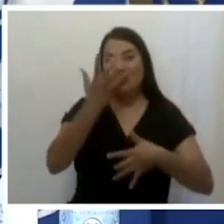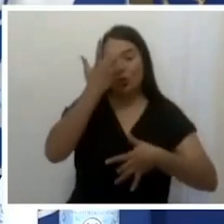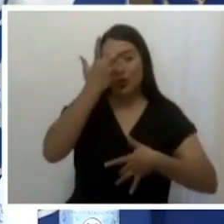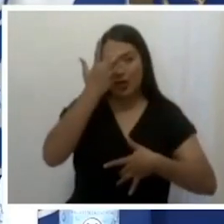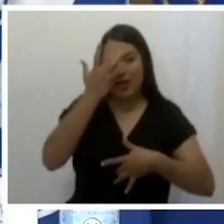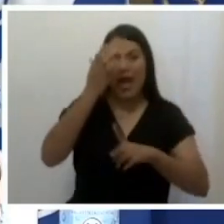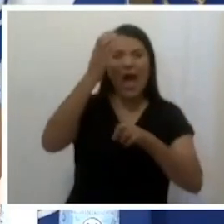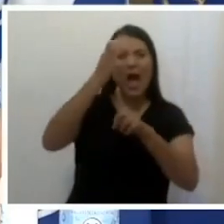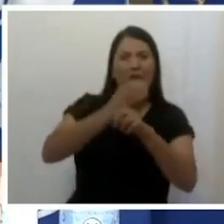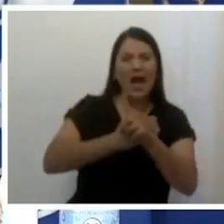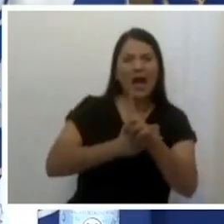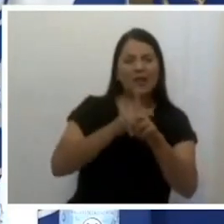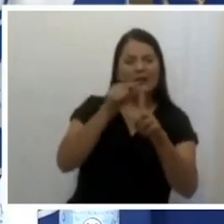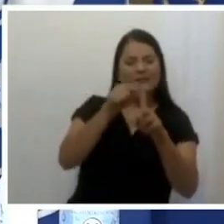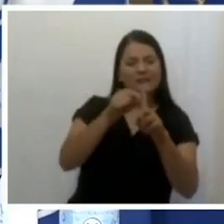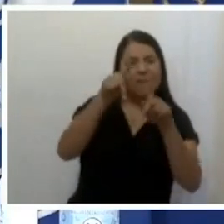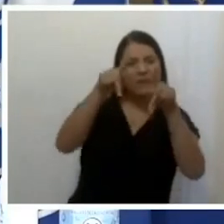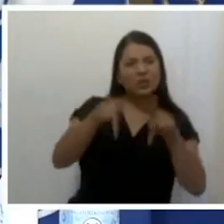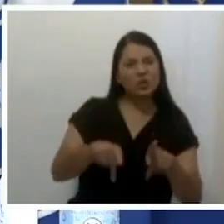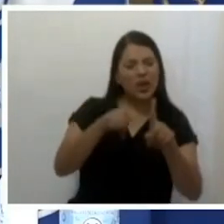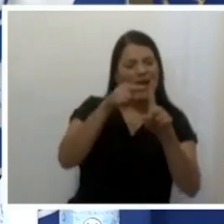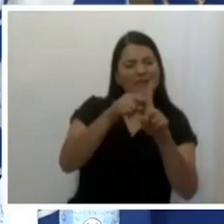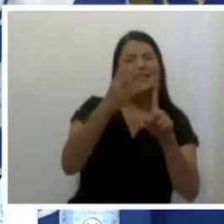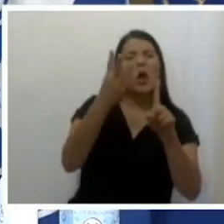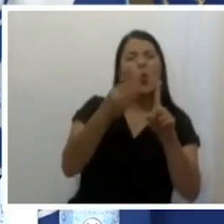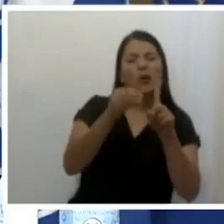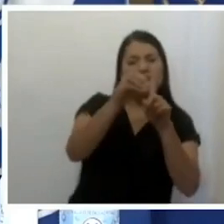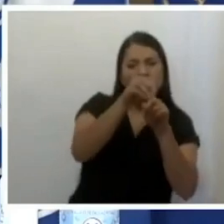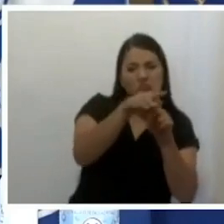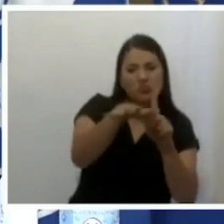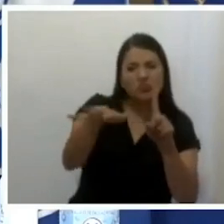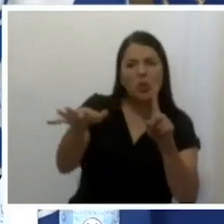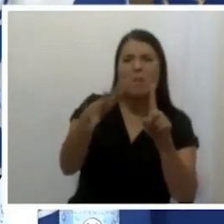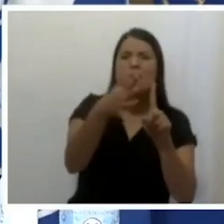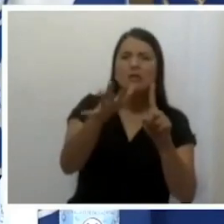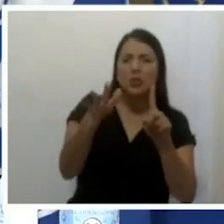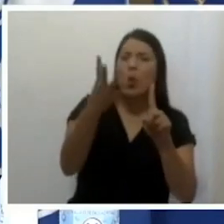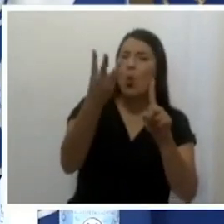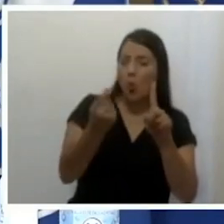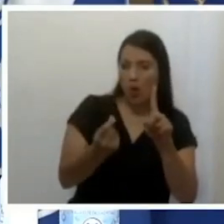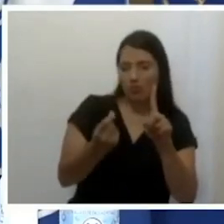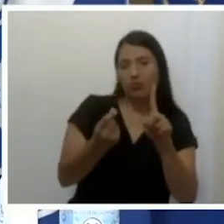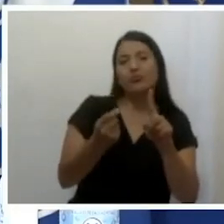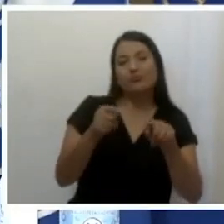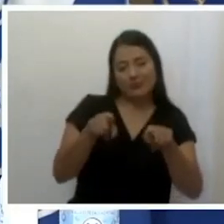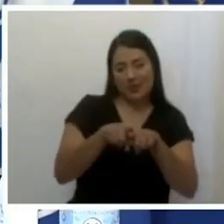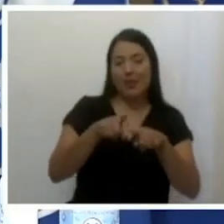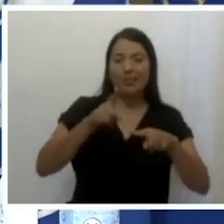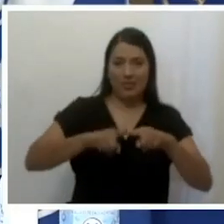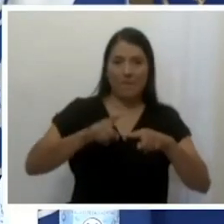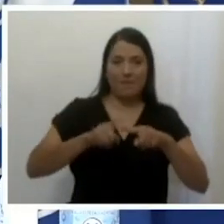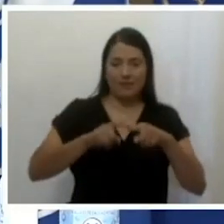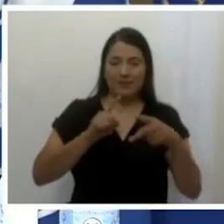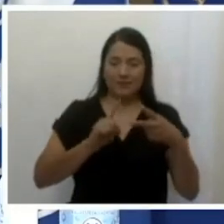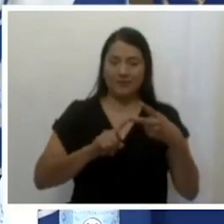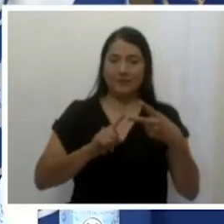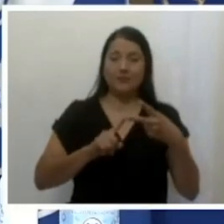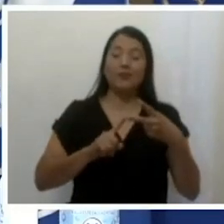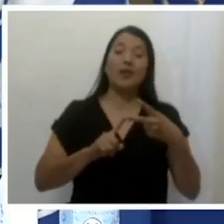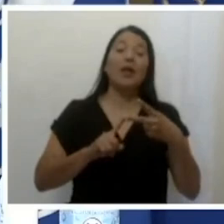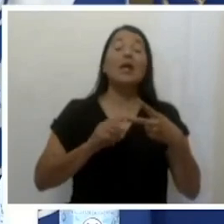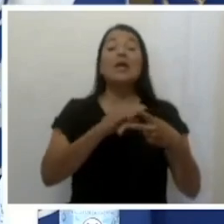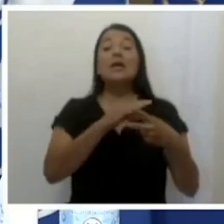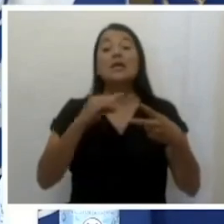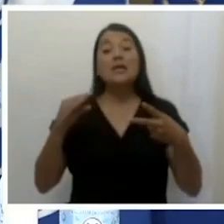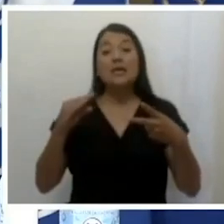en promedio, cuántas otras personas está contagiando. Y de ese universo total de contagios hay un